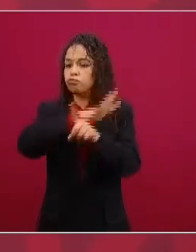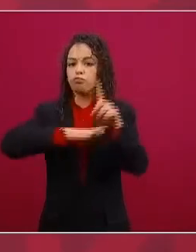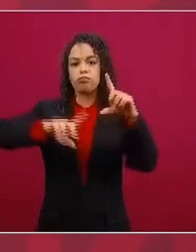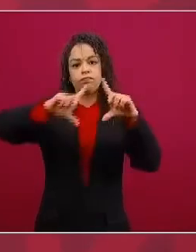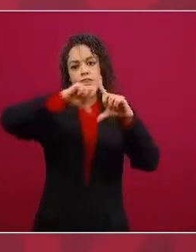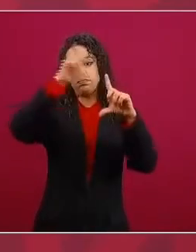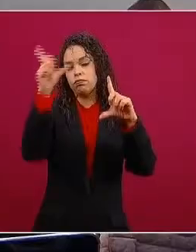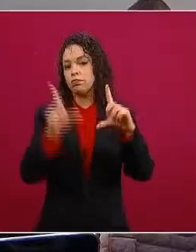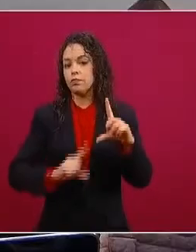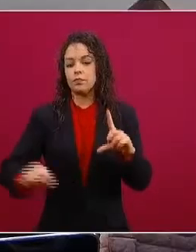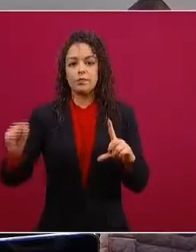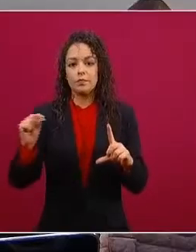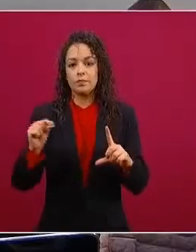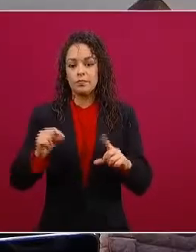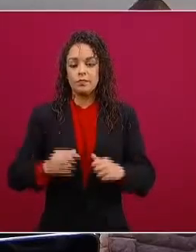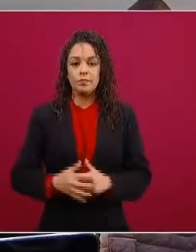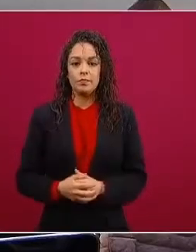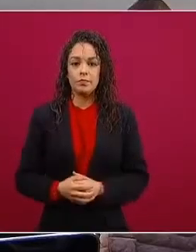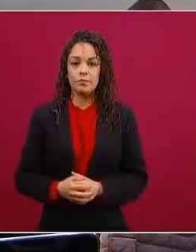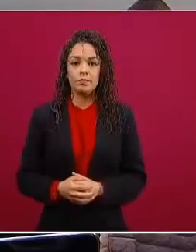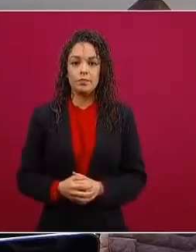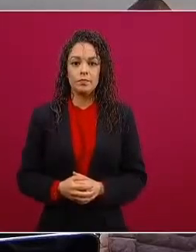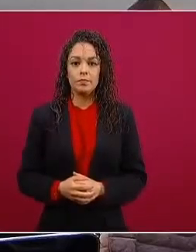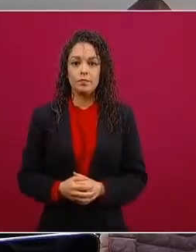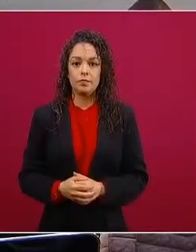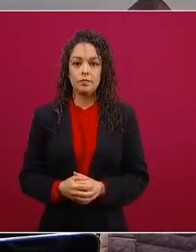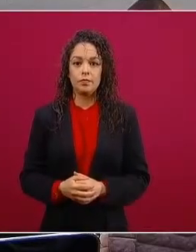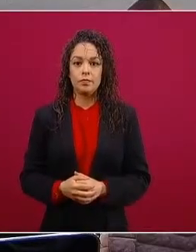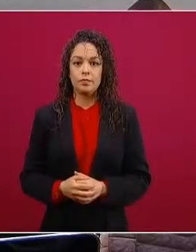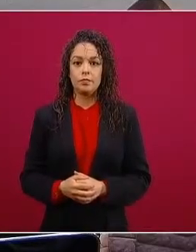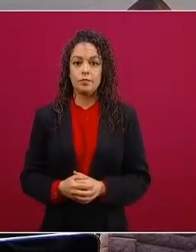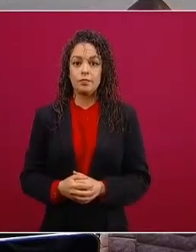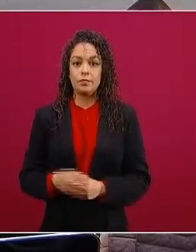sino ¿qué soy?